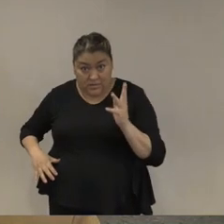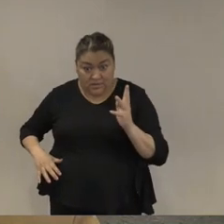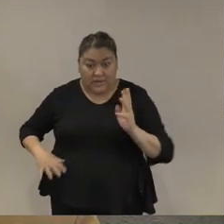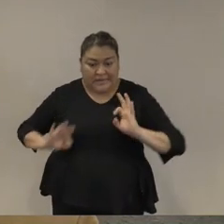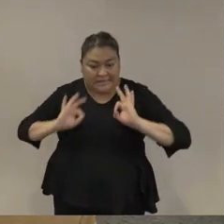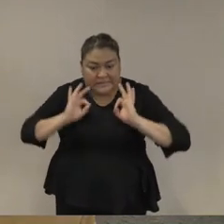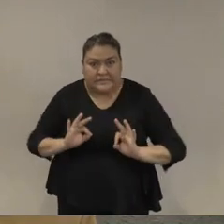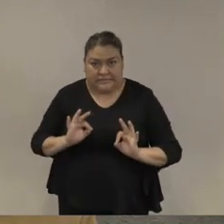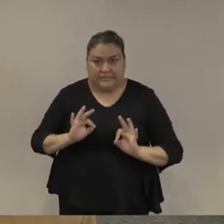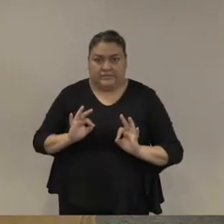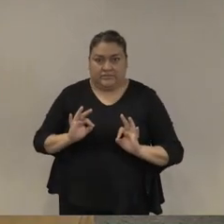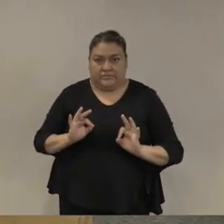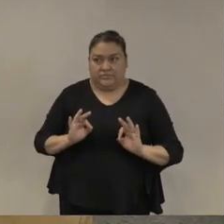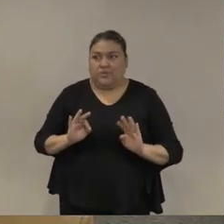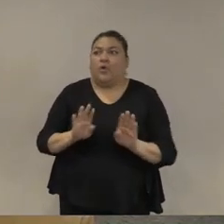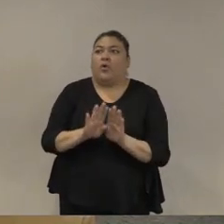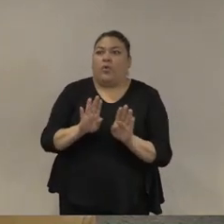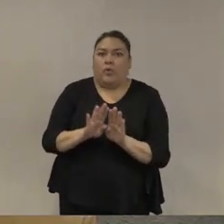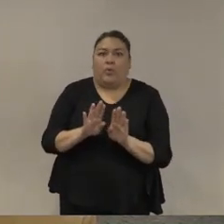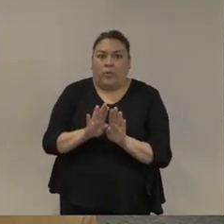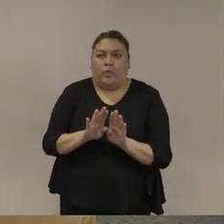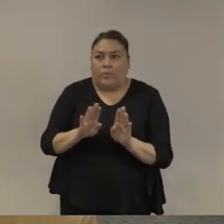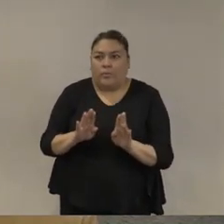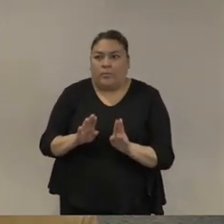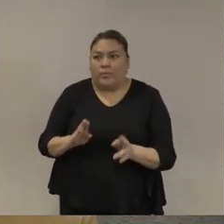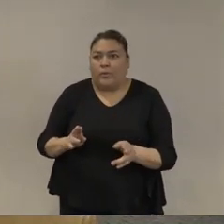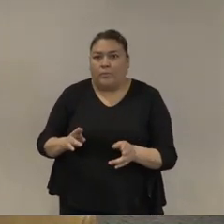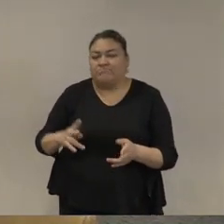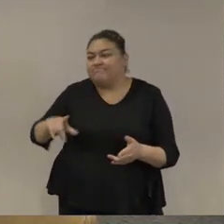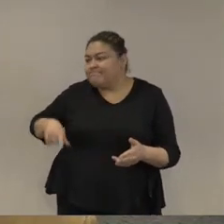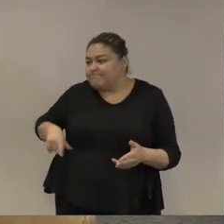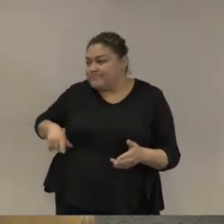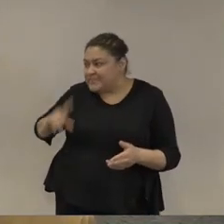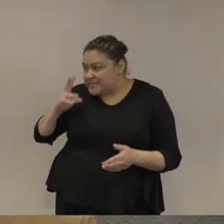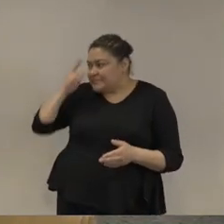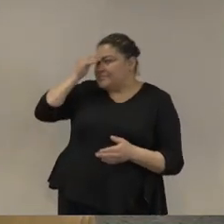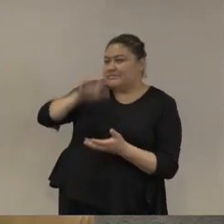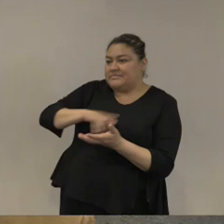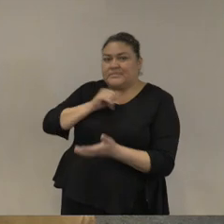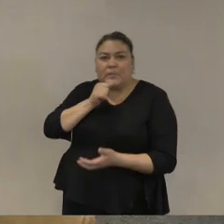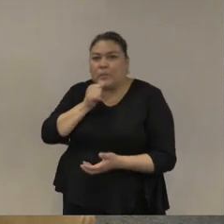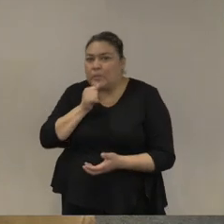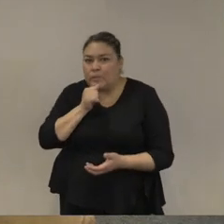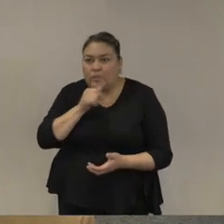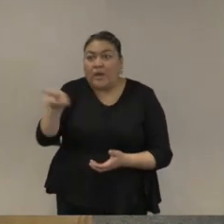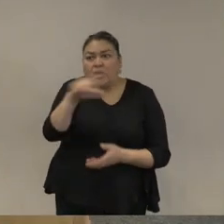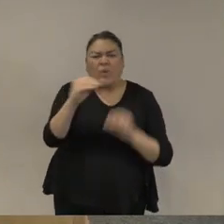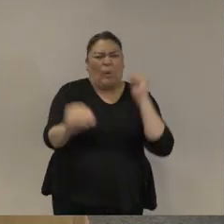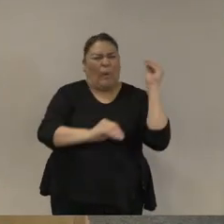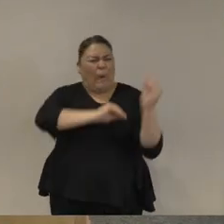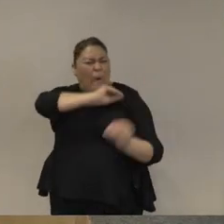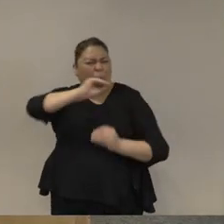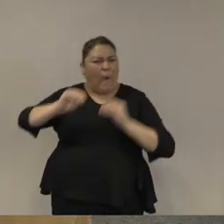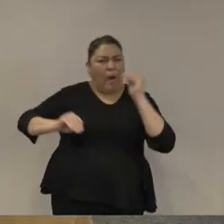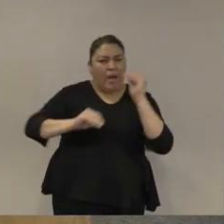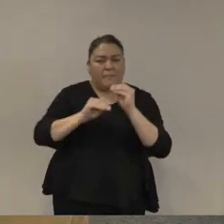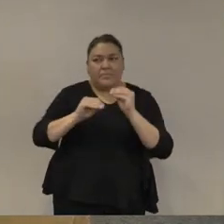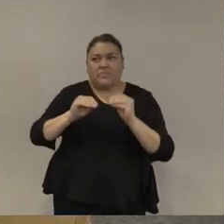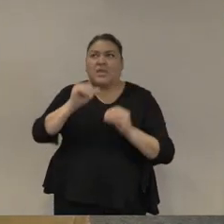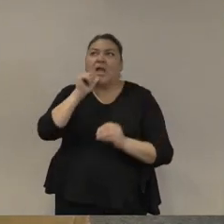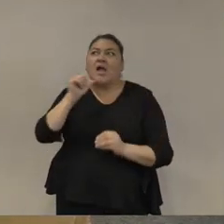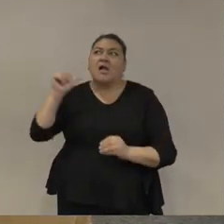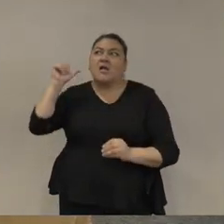aprender lo que está viviendo el propio estado y entonces bueno se arma el debate y al día siguiente ayer